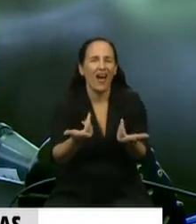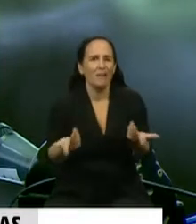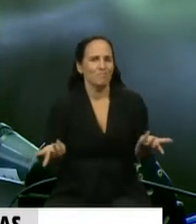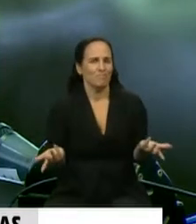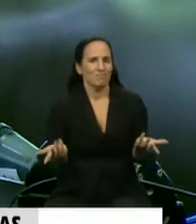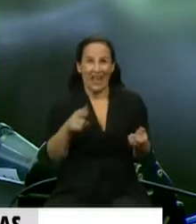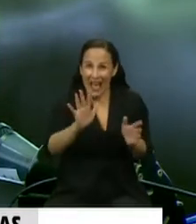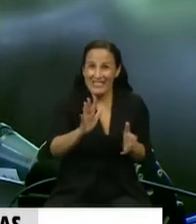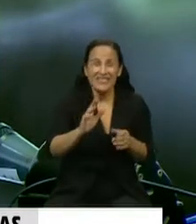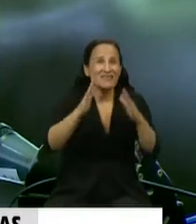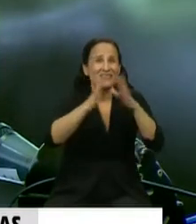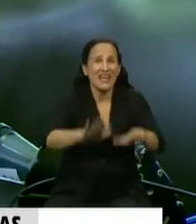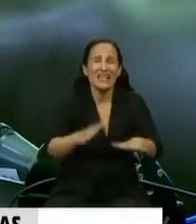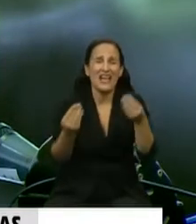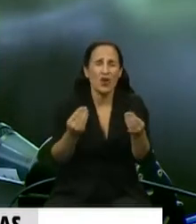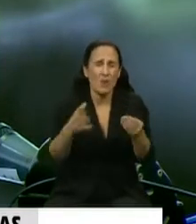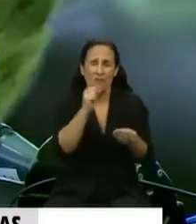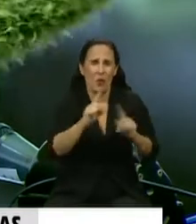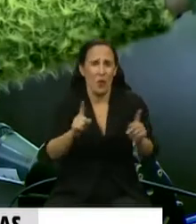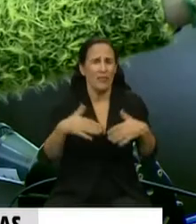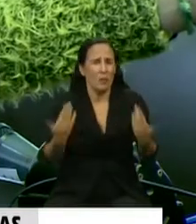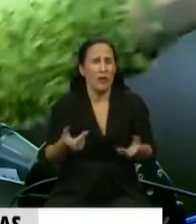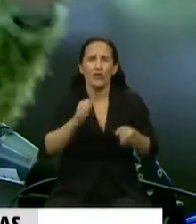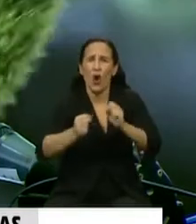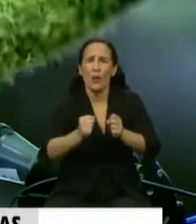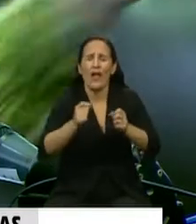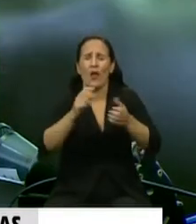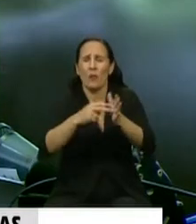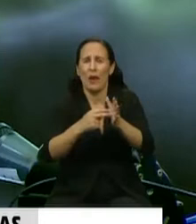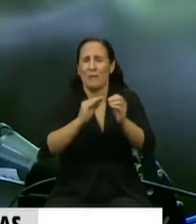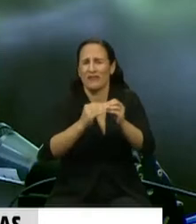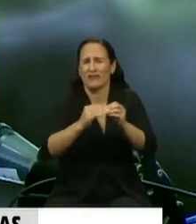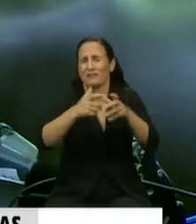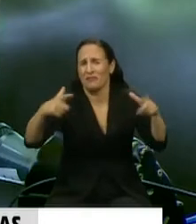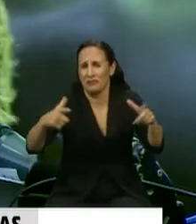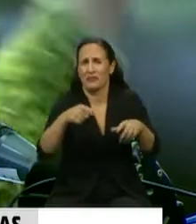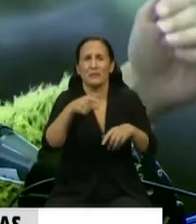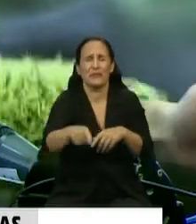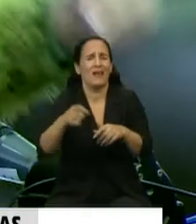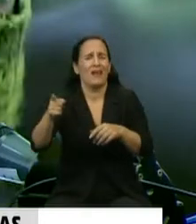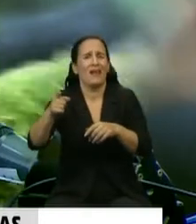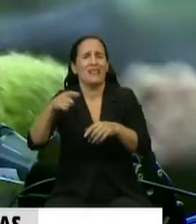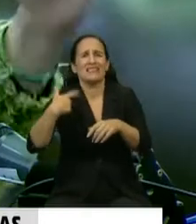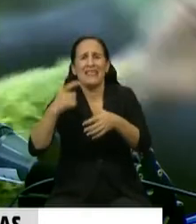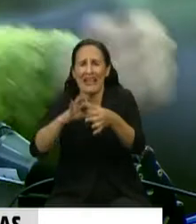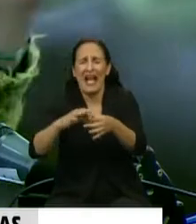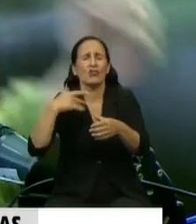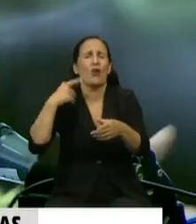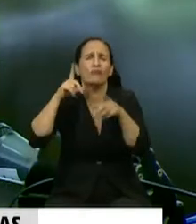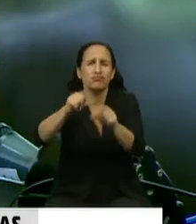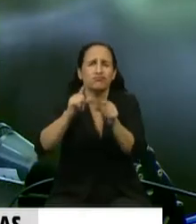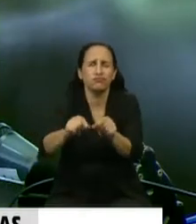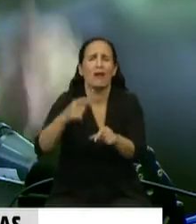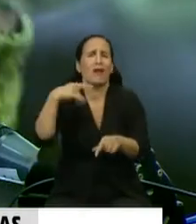eso vemos los conflictos obreros creciendo, los trabajadores de FATE junto a su sindicato, el ZUNA, reclamando para que no les descuenten el